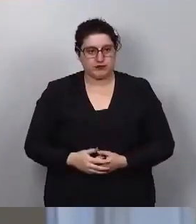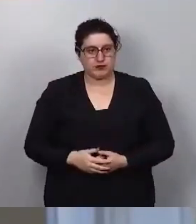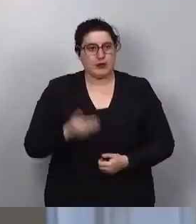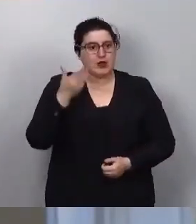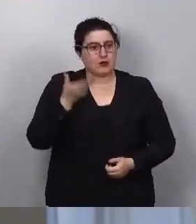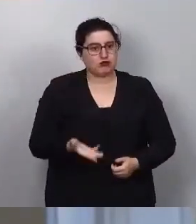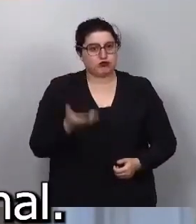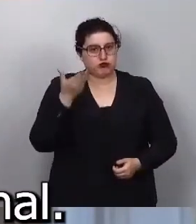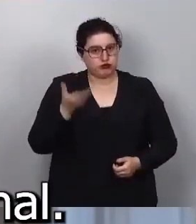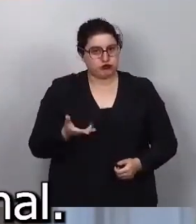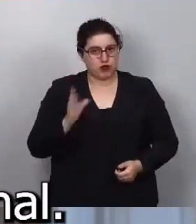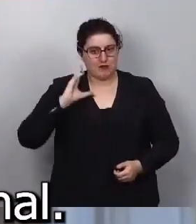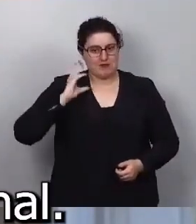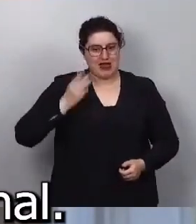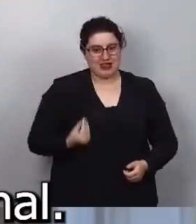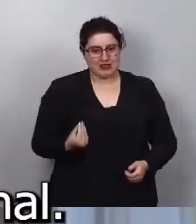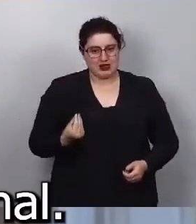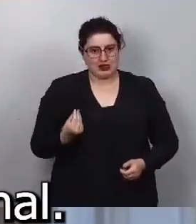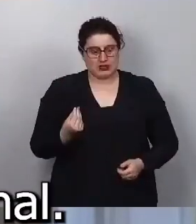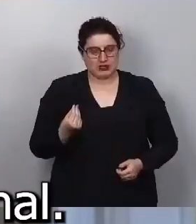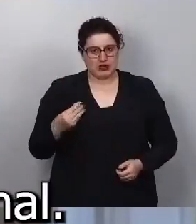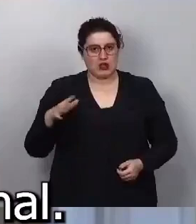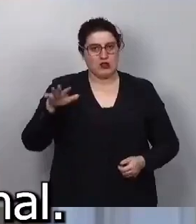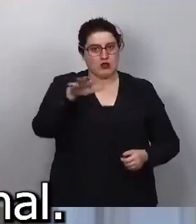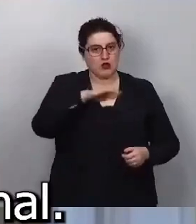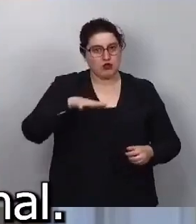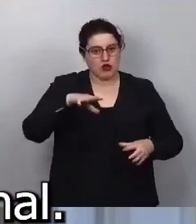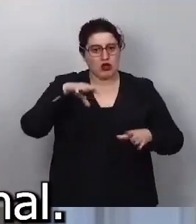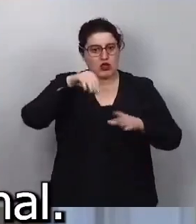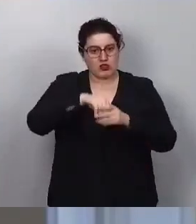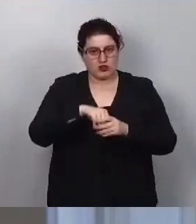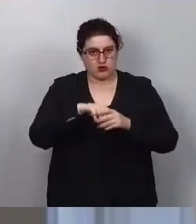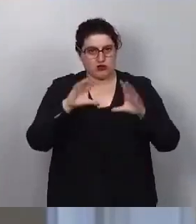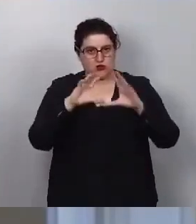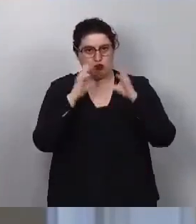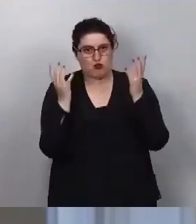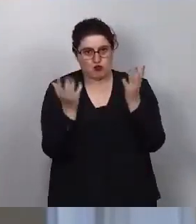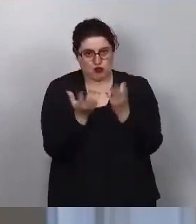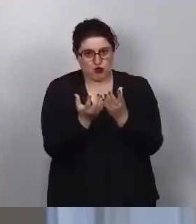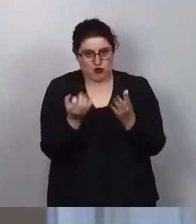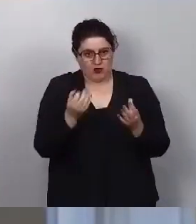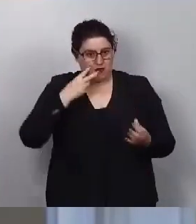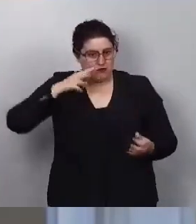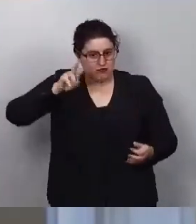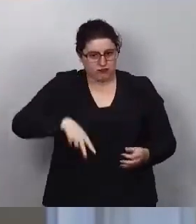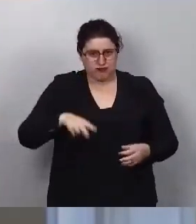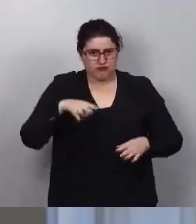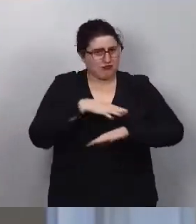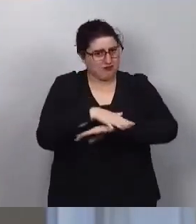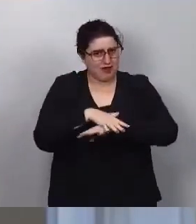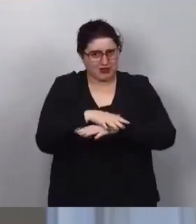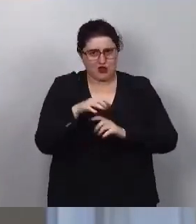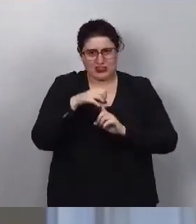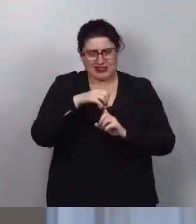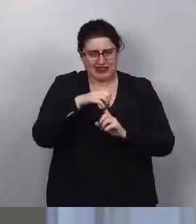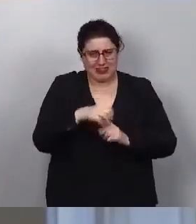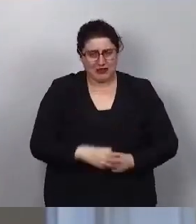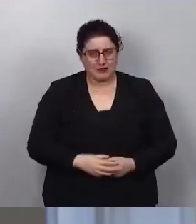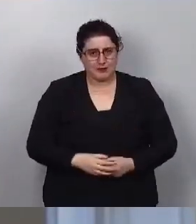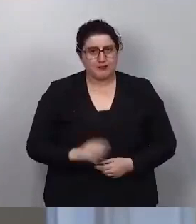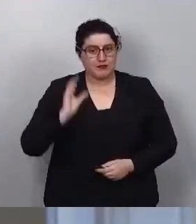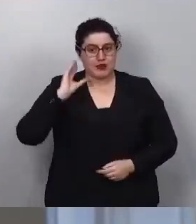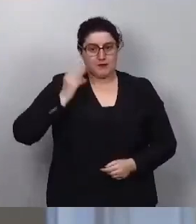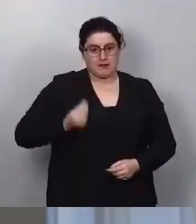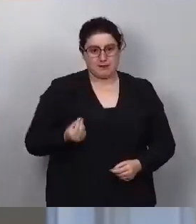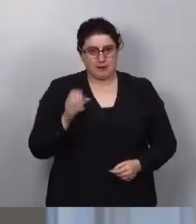vea reconocida su lugar en la comunidad internacional. El reconocimiento de Palestina como